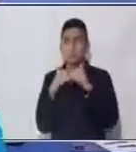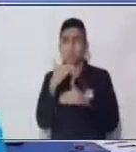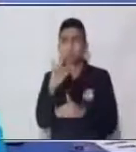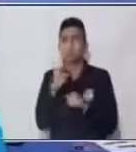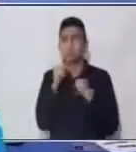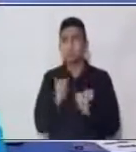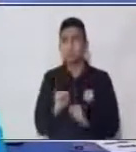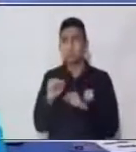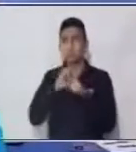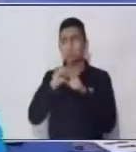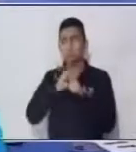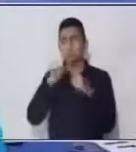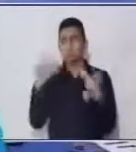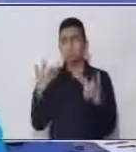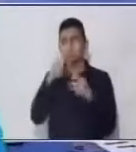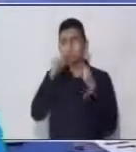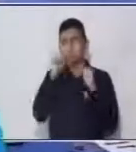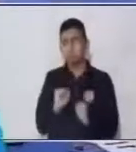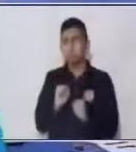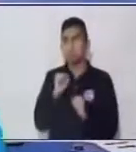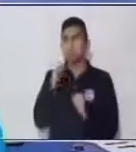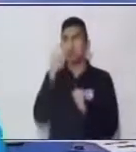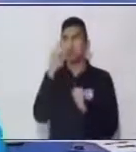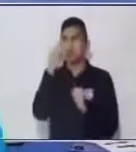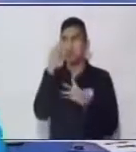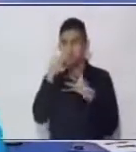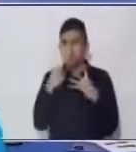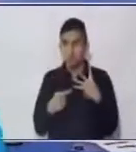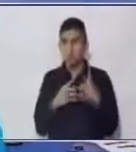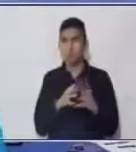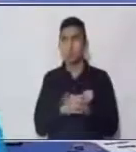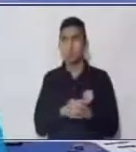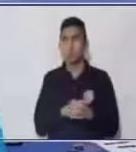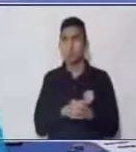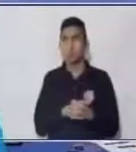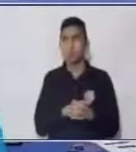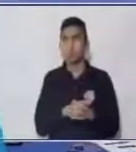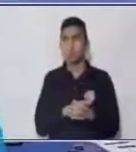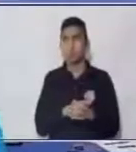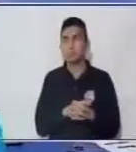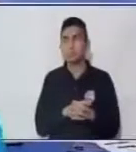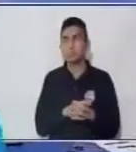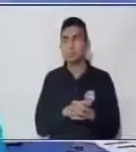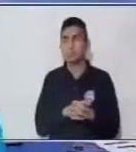que podemos multiplicar varias veces Vamos de nuevo